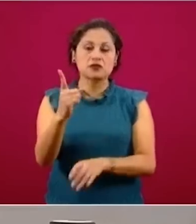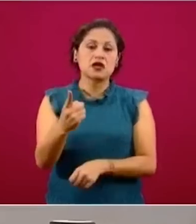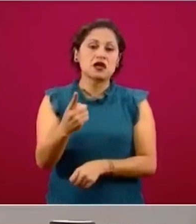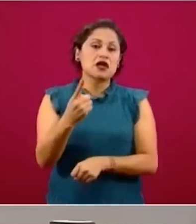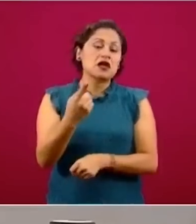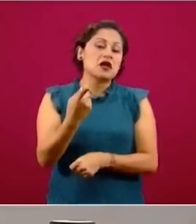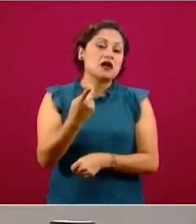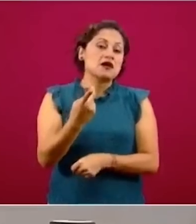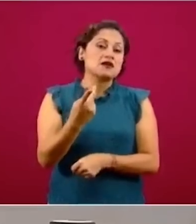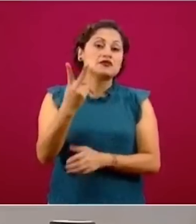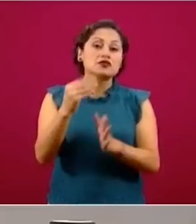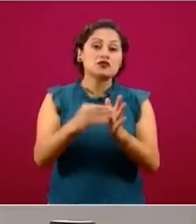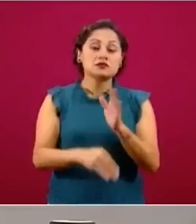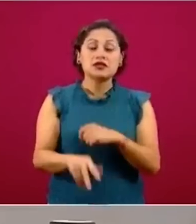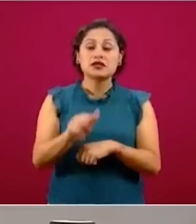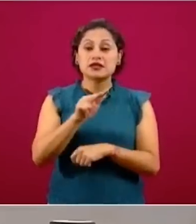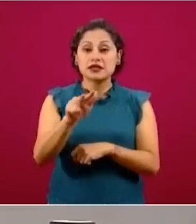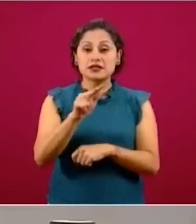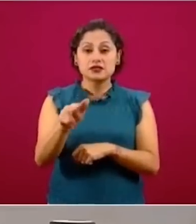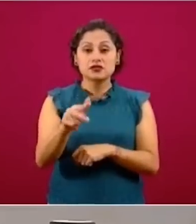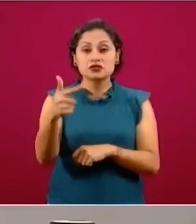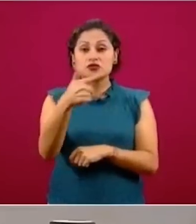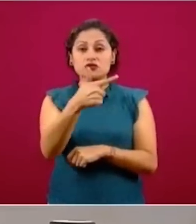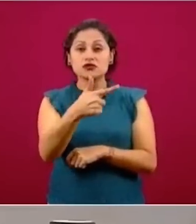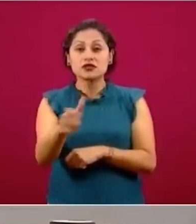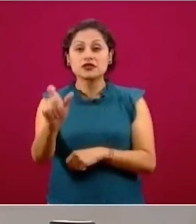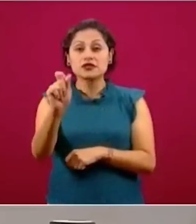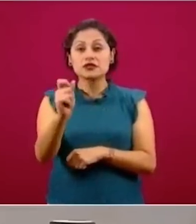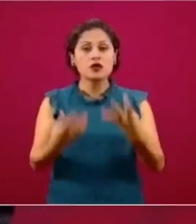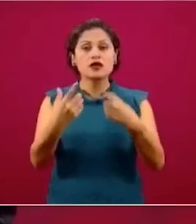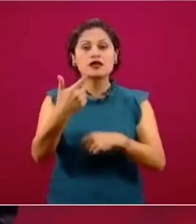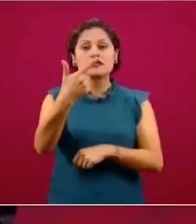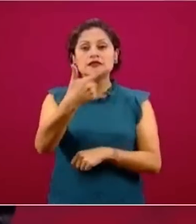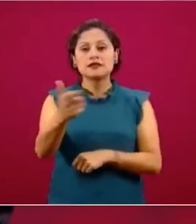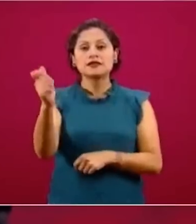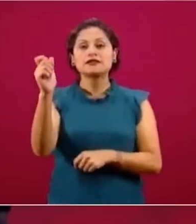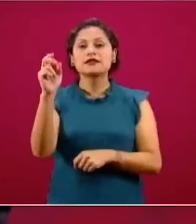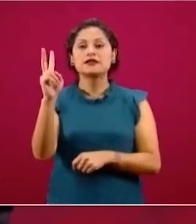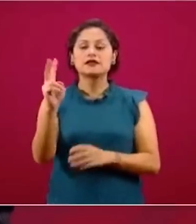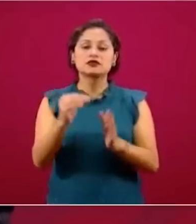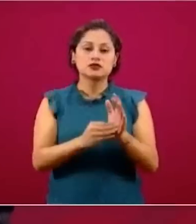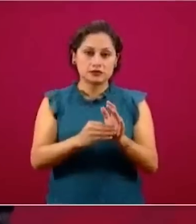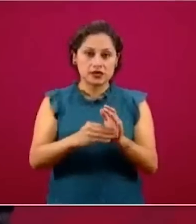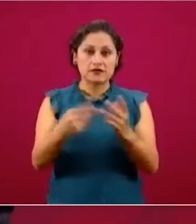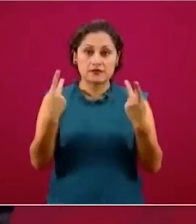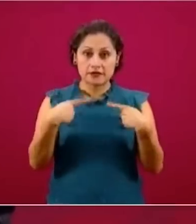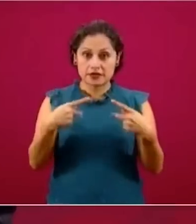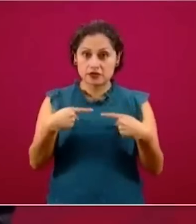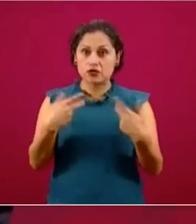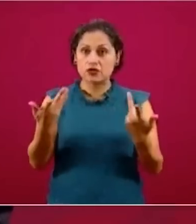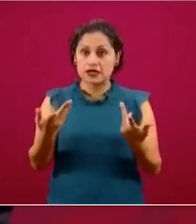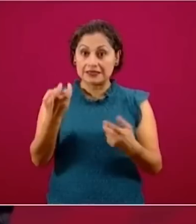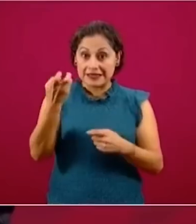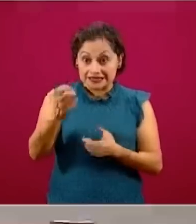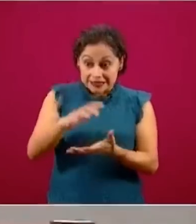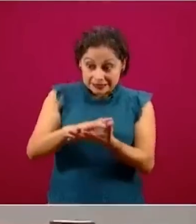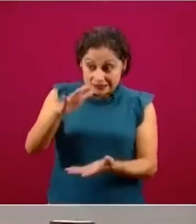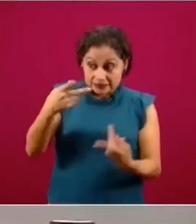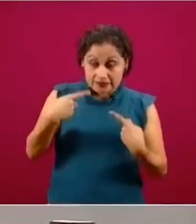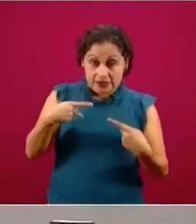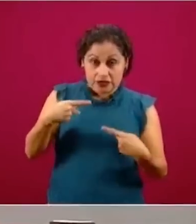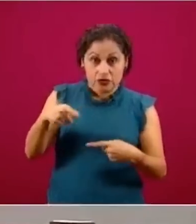2018 murieron más de 722 mil personas. La mitad de las personas que murieron en ese año